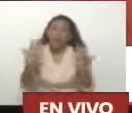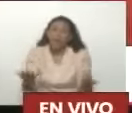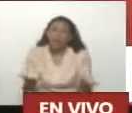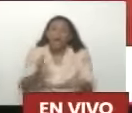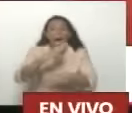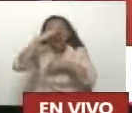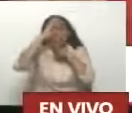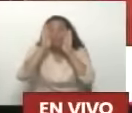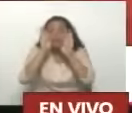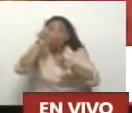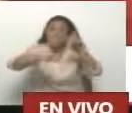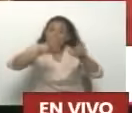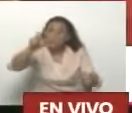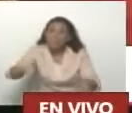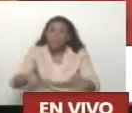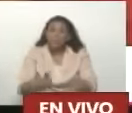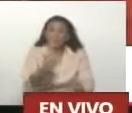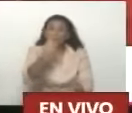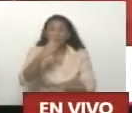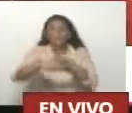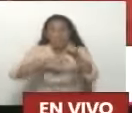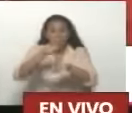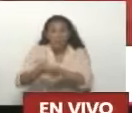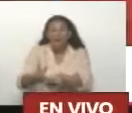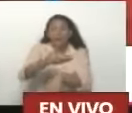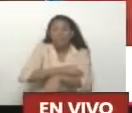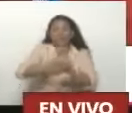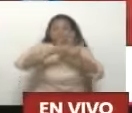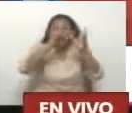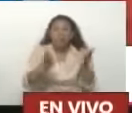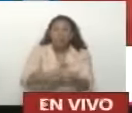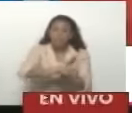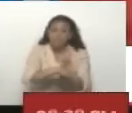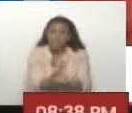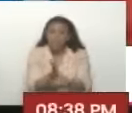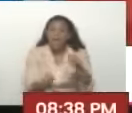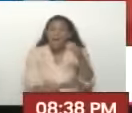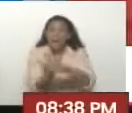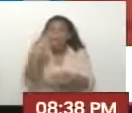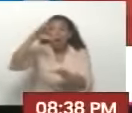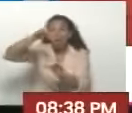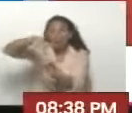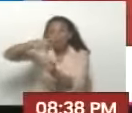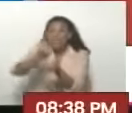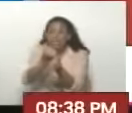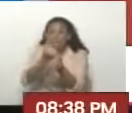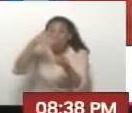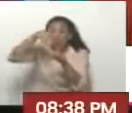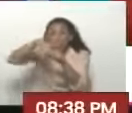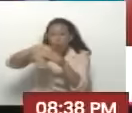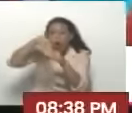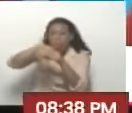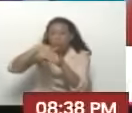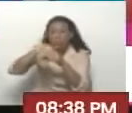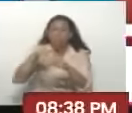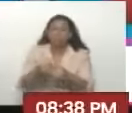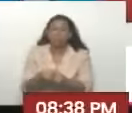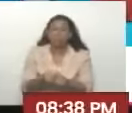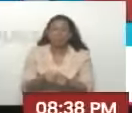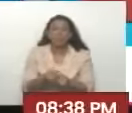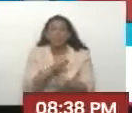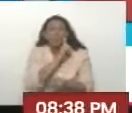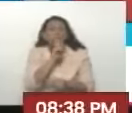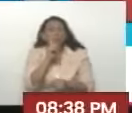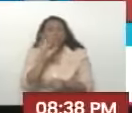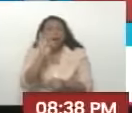para atender La pandemia ¿Fue la primera consulta Que hiciste? La primera consulta Fue para crear el fondo ¿2020? Correcto ¿Cómo se llama